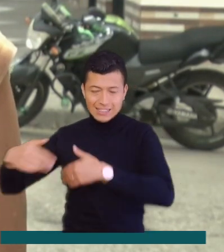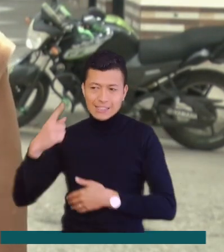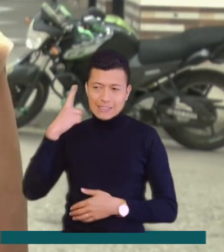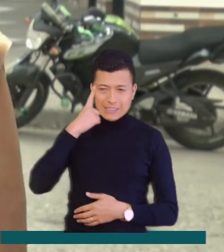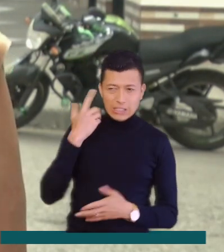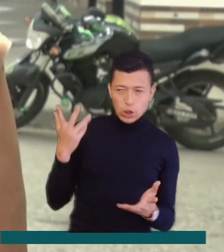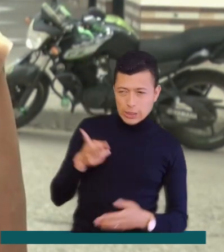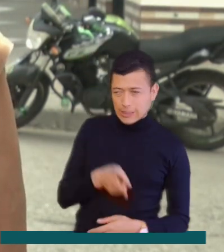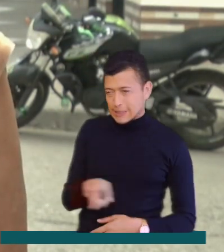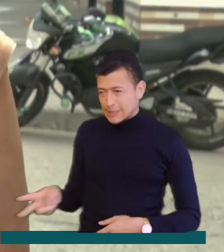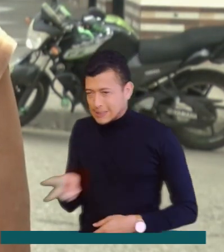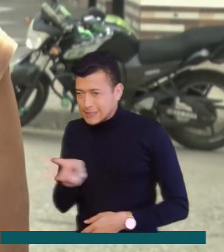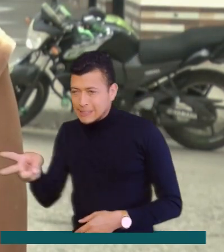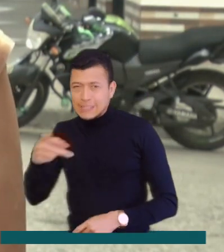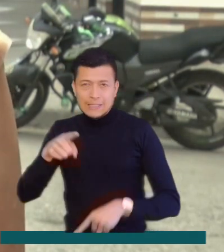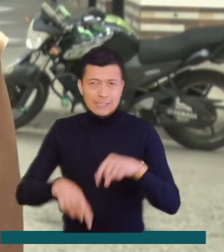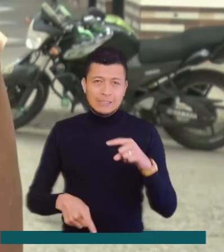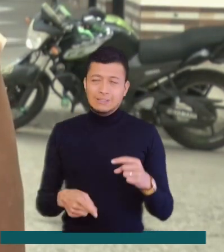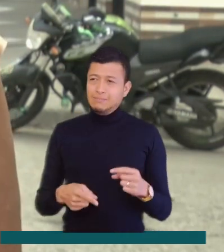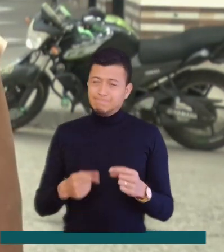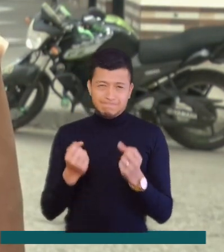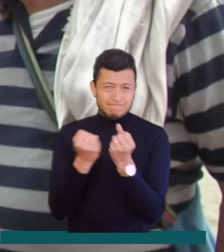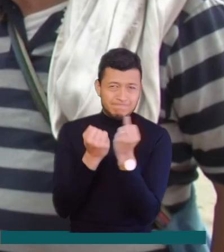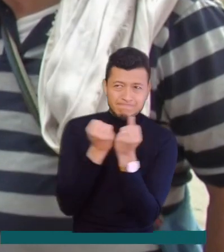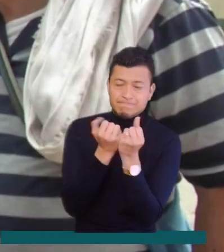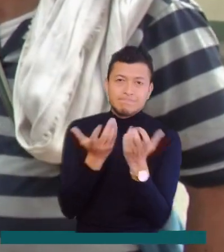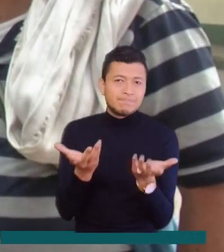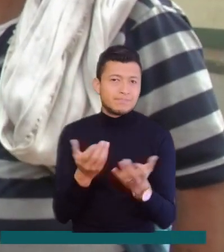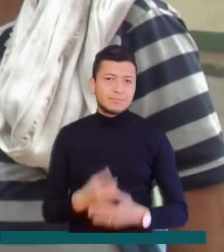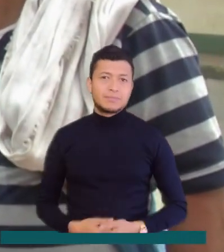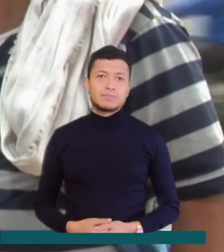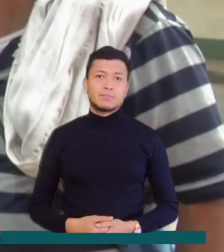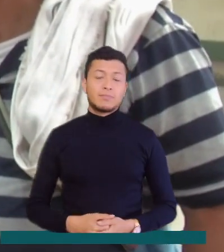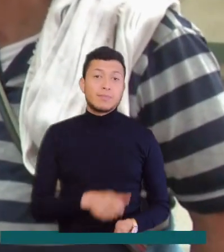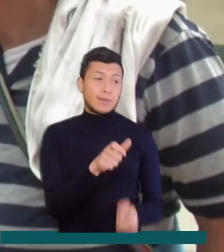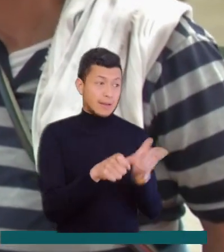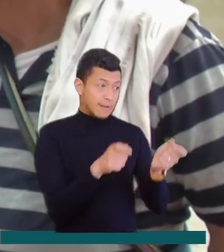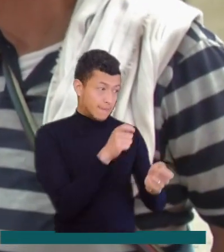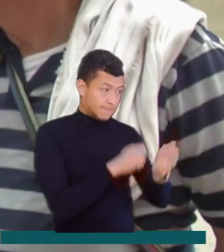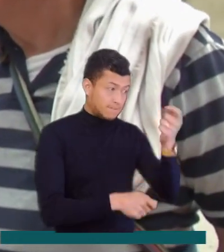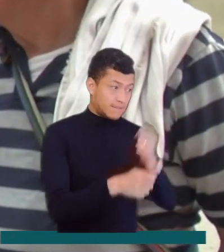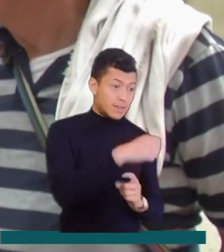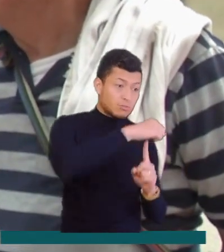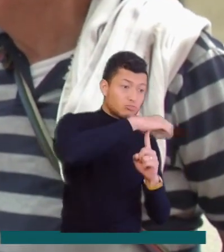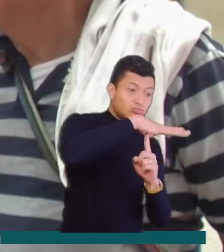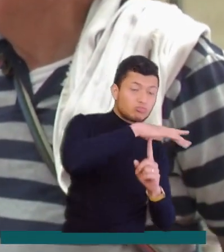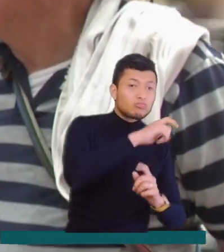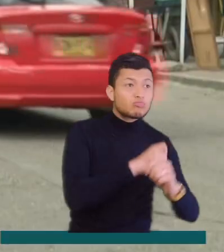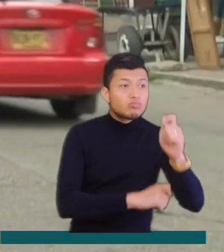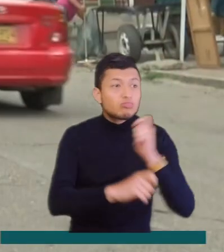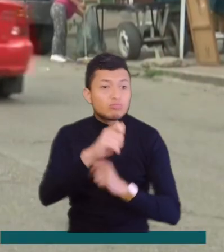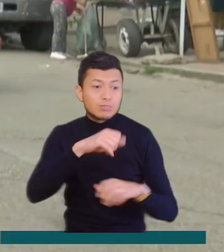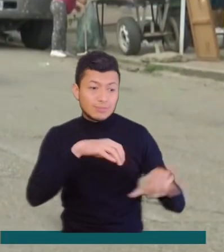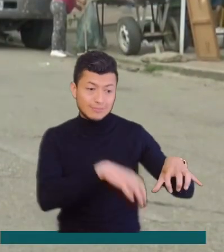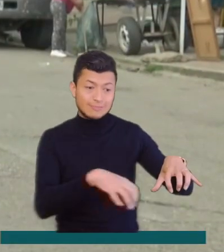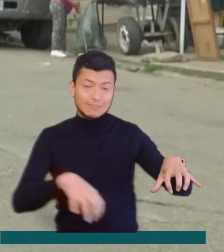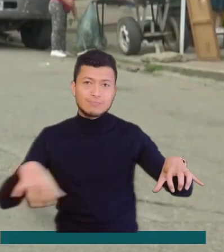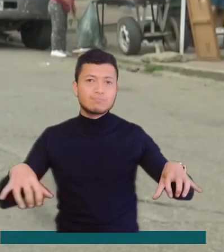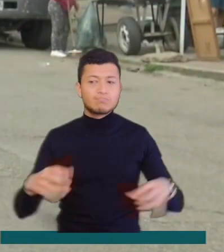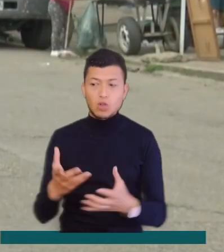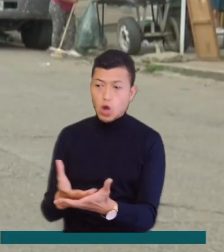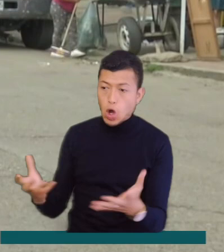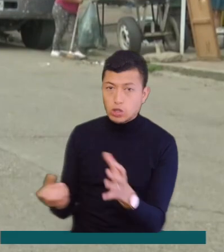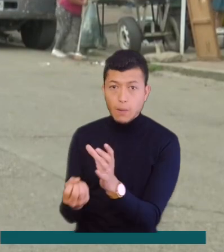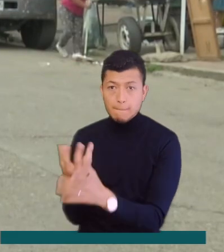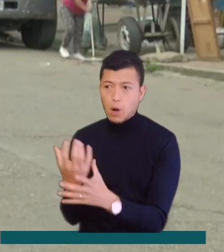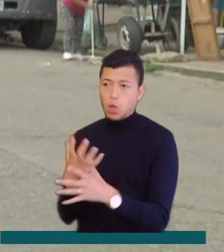había mucho por dónde transitar, no había mucha congestión. A las personas que con sus ventas informales invaden el espacio público se les